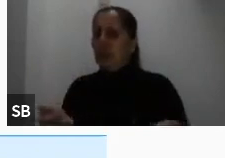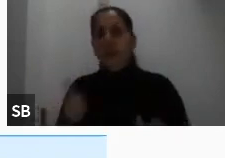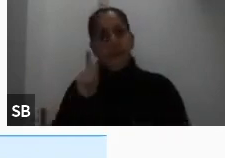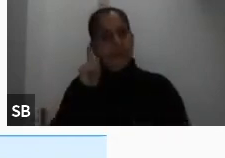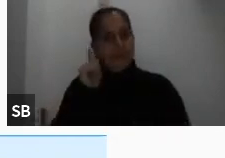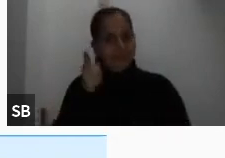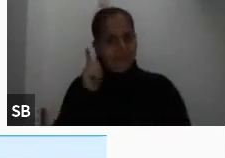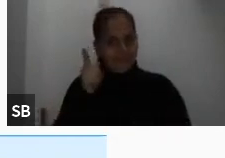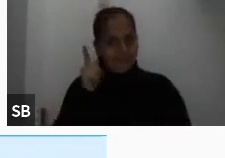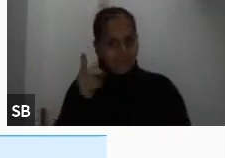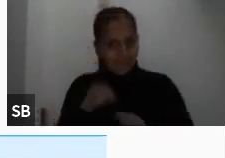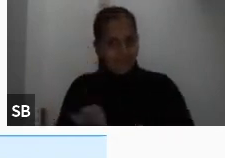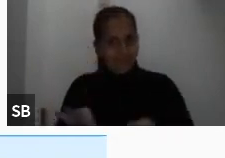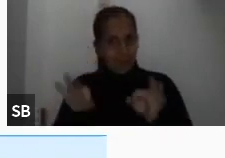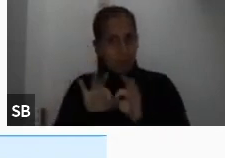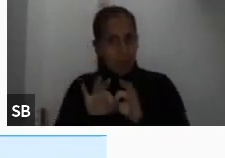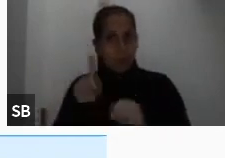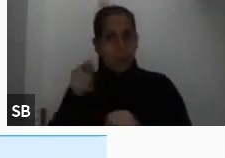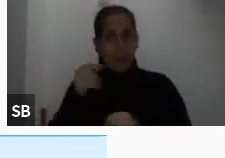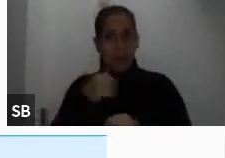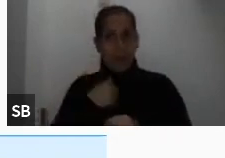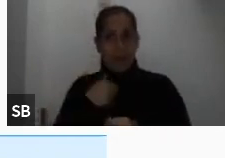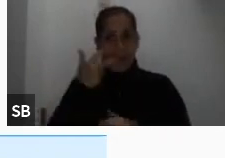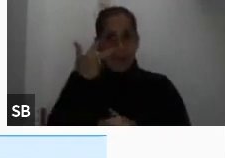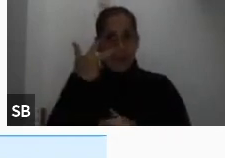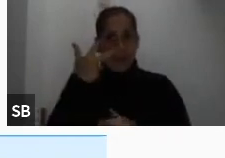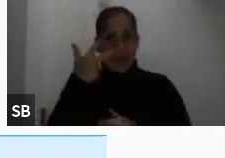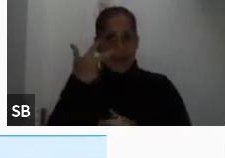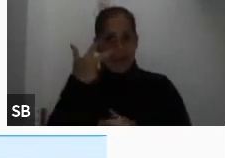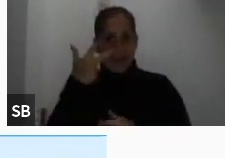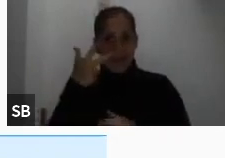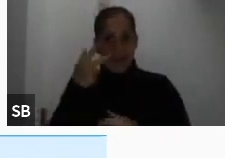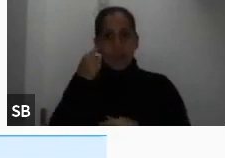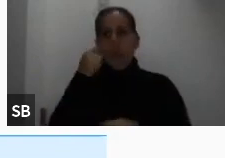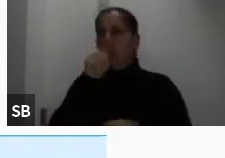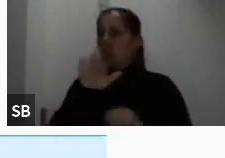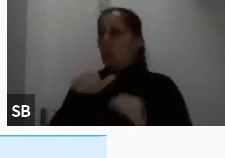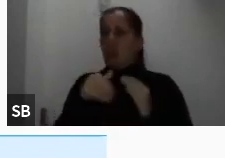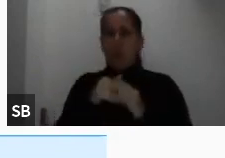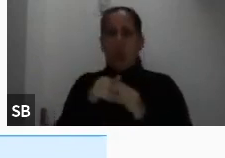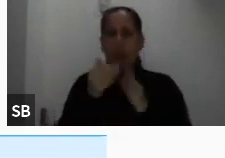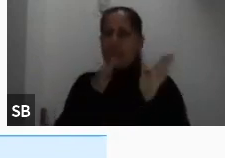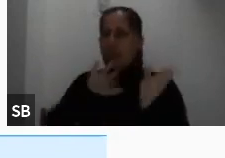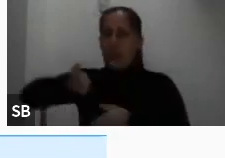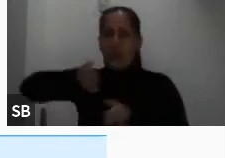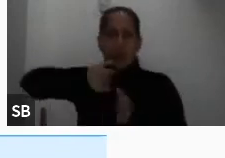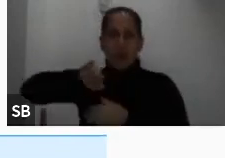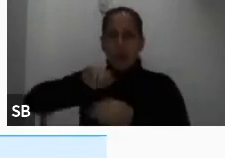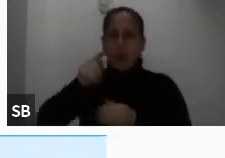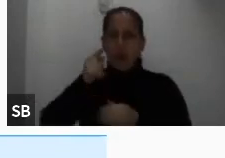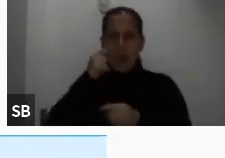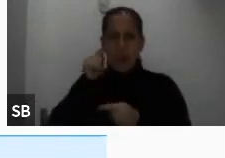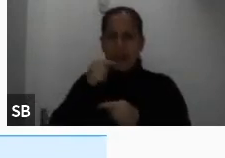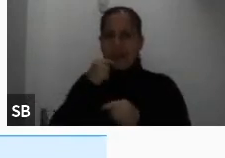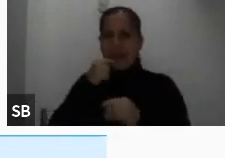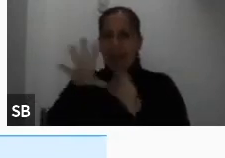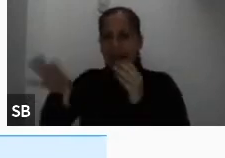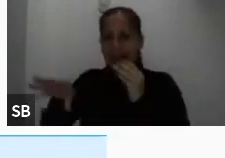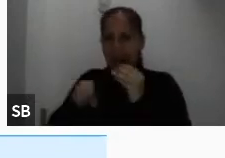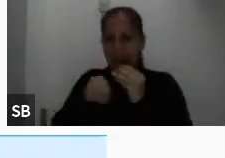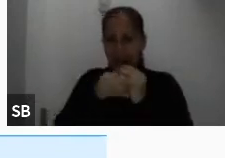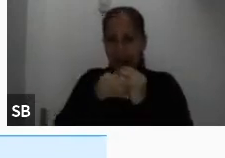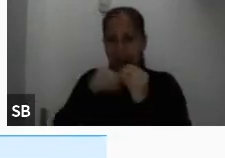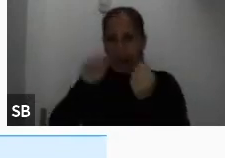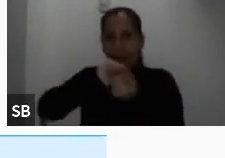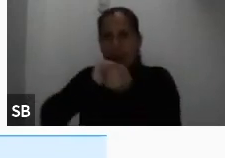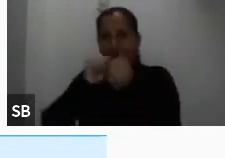Hay tres botones que casi siempre los van a encontrar en todas las secciones. Habla de agregar, cambiar o borrar.